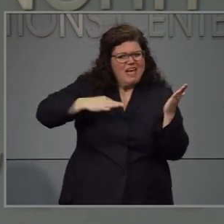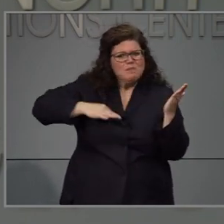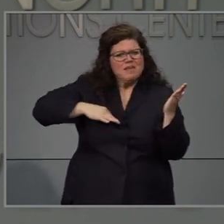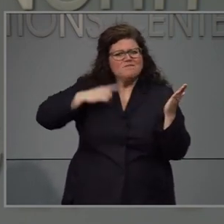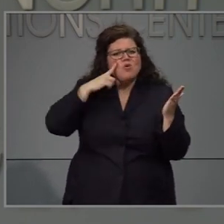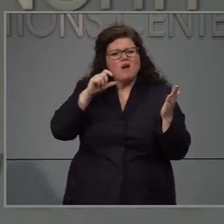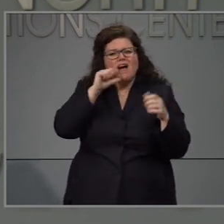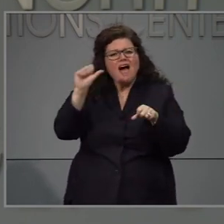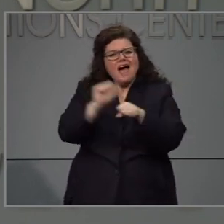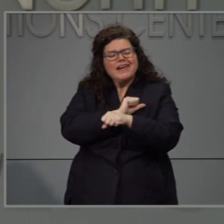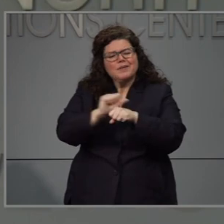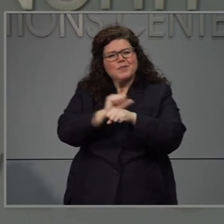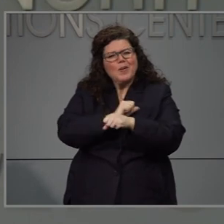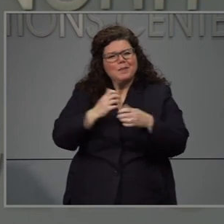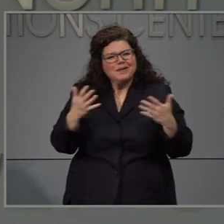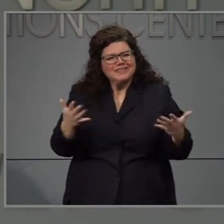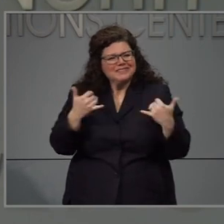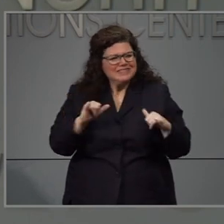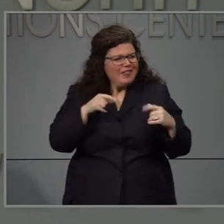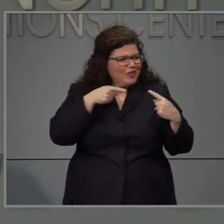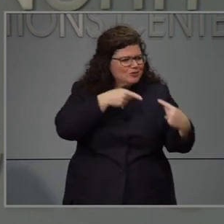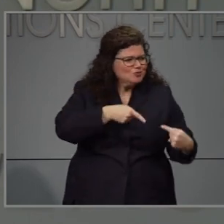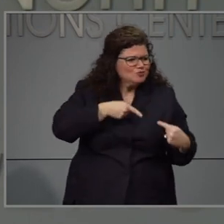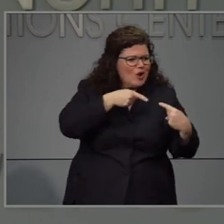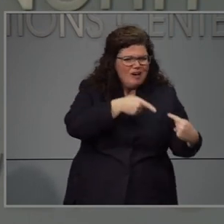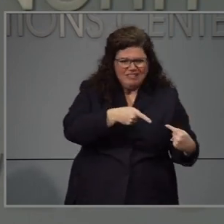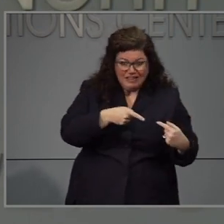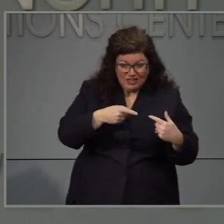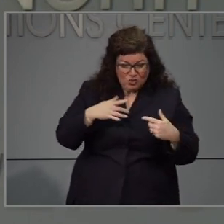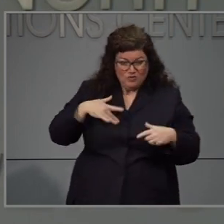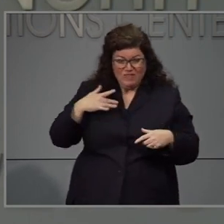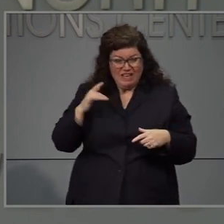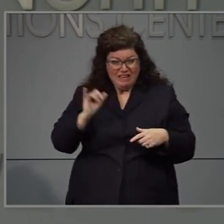cheques de desempleo. ¿Cuánto tiempo se tardan normalmente?